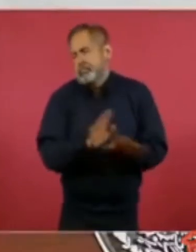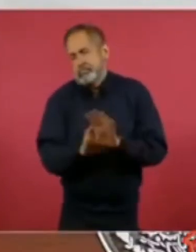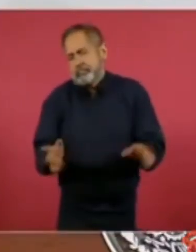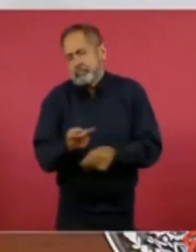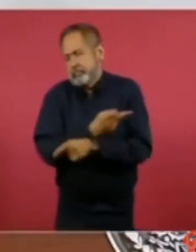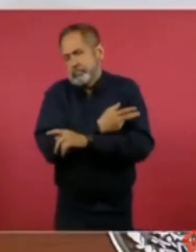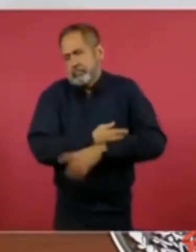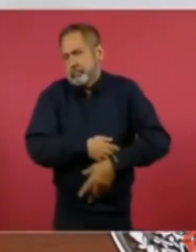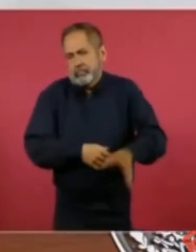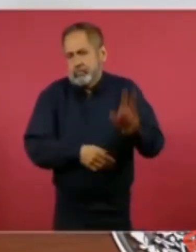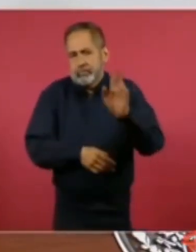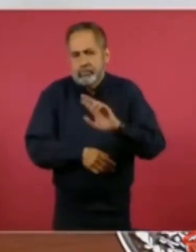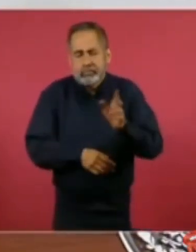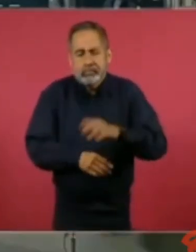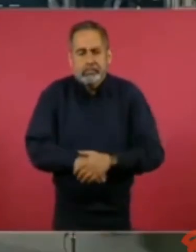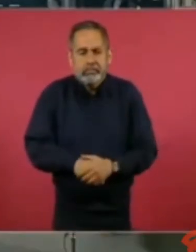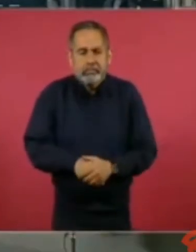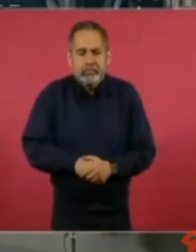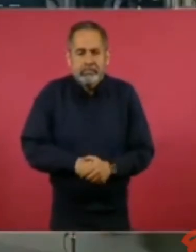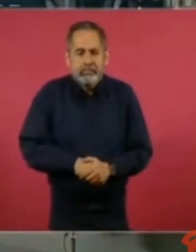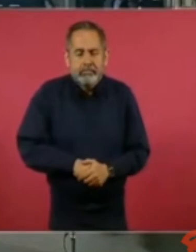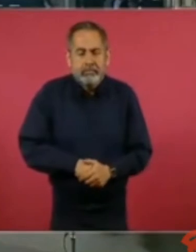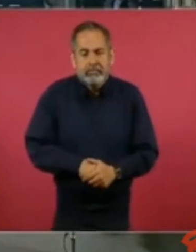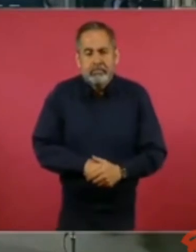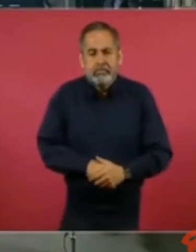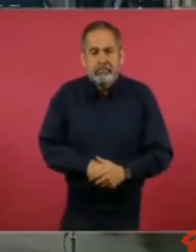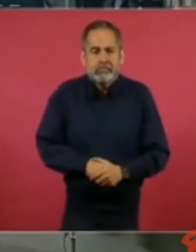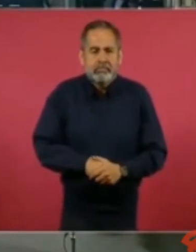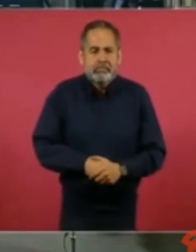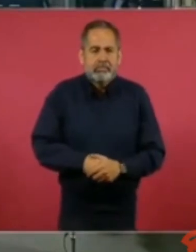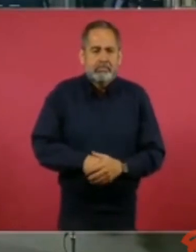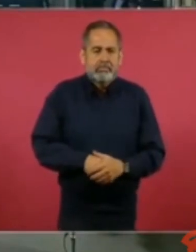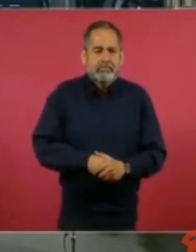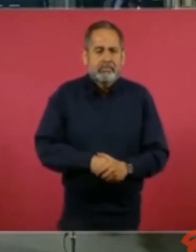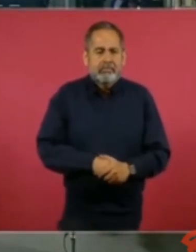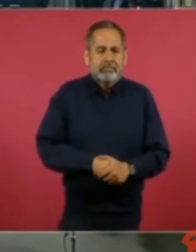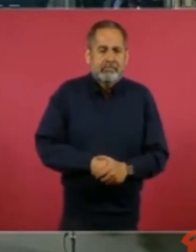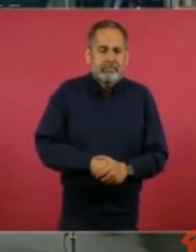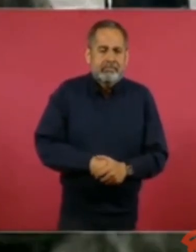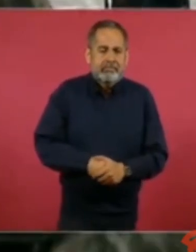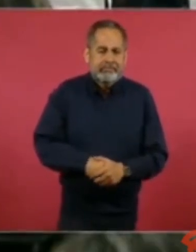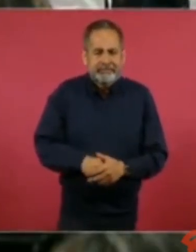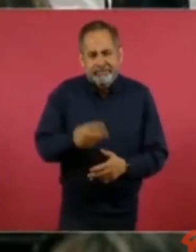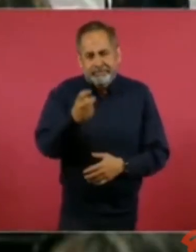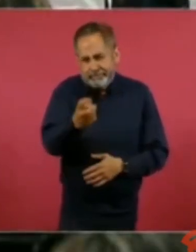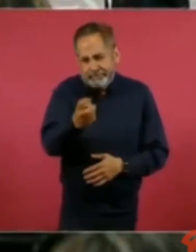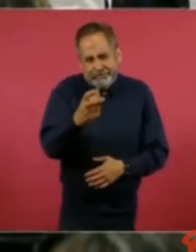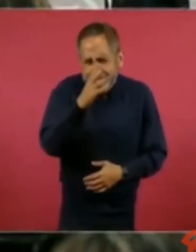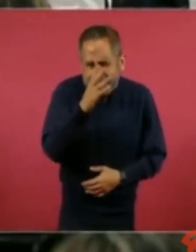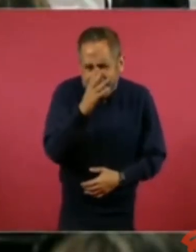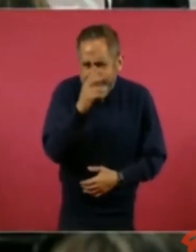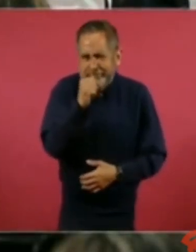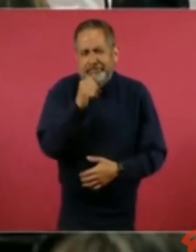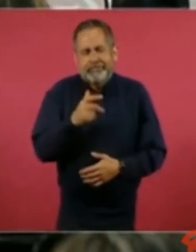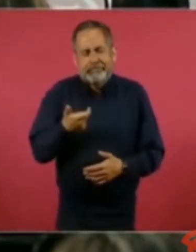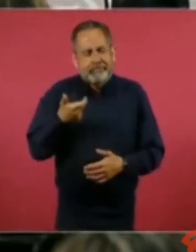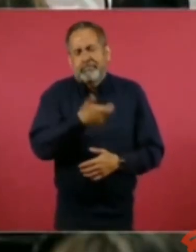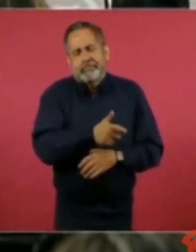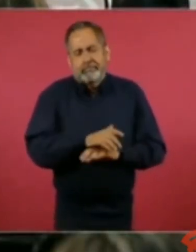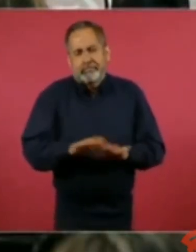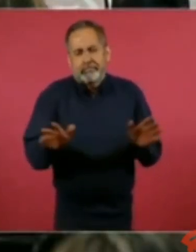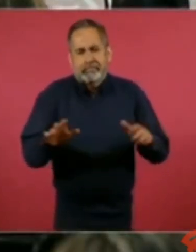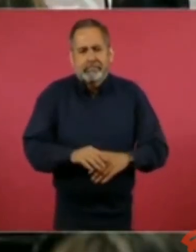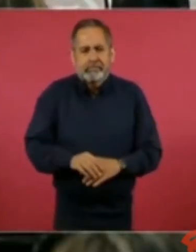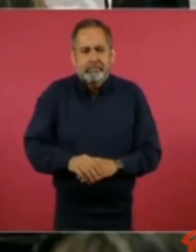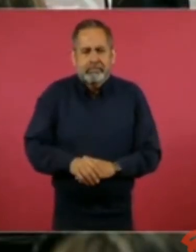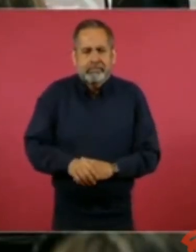¿Eh? No, eso es manejar con jueces chachulleros. Sí. Entonces, eso no se puede. Este,